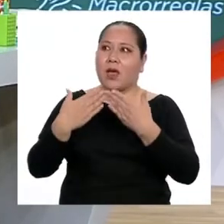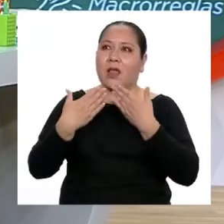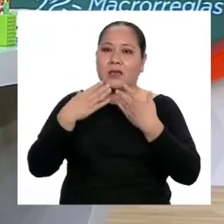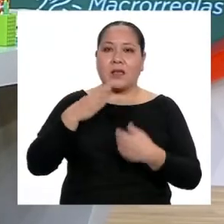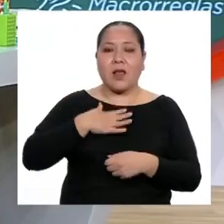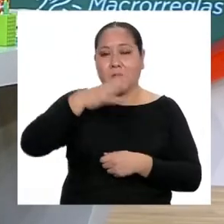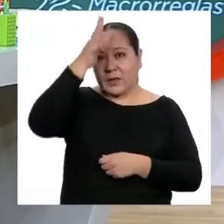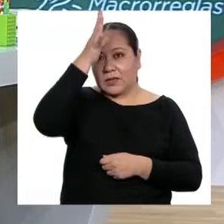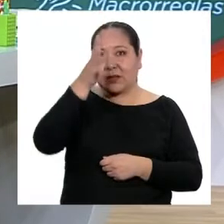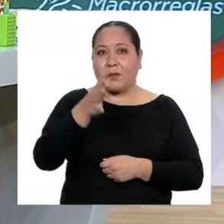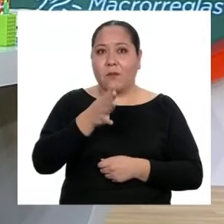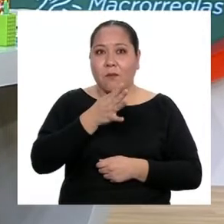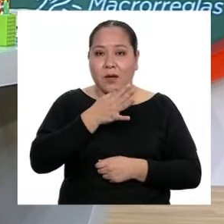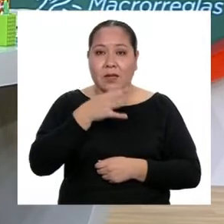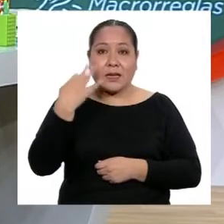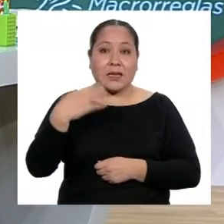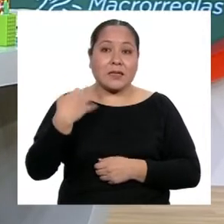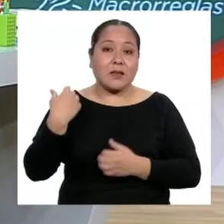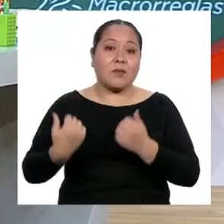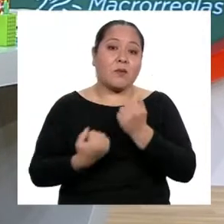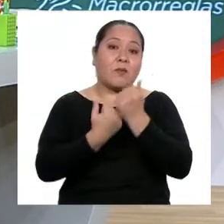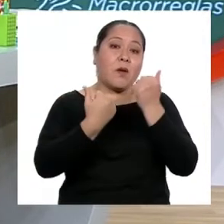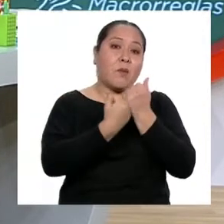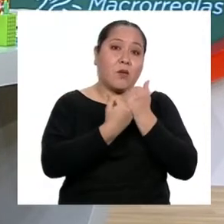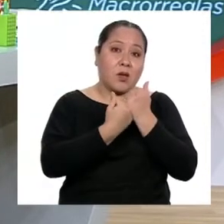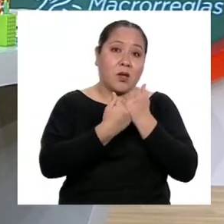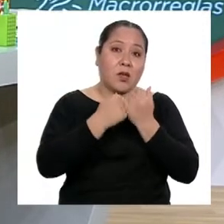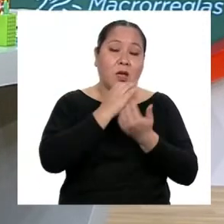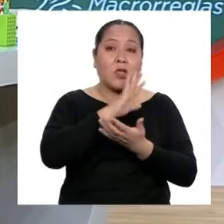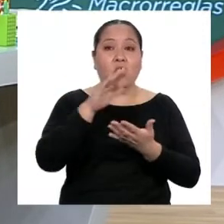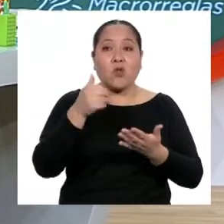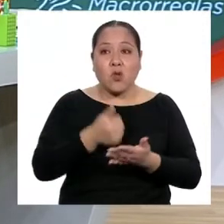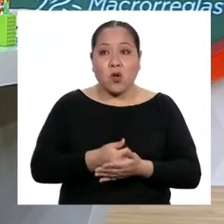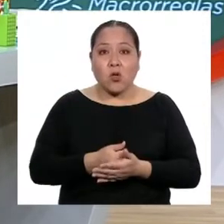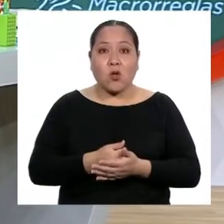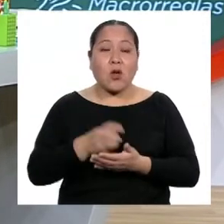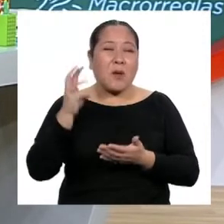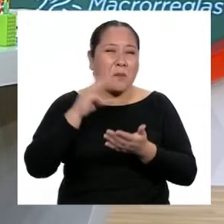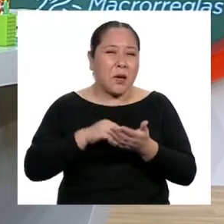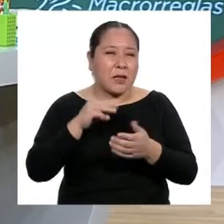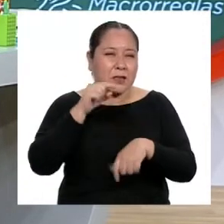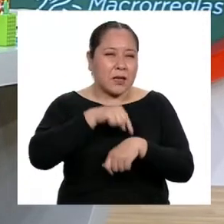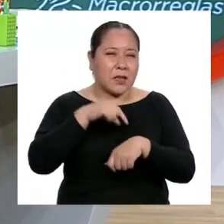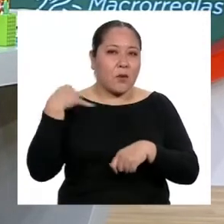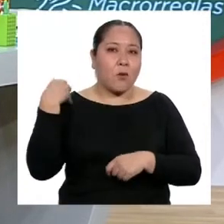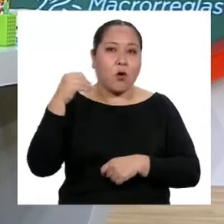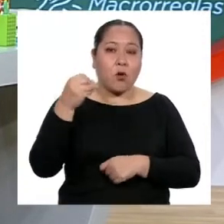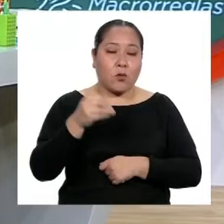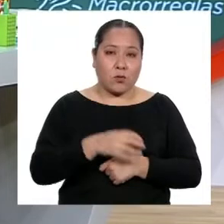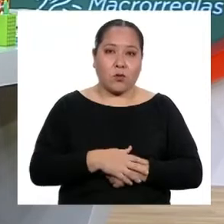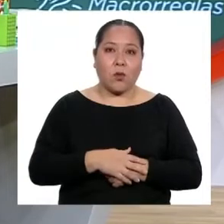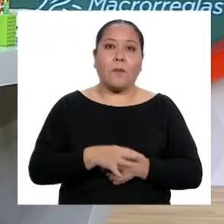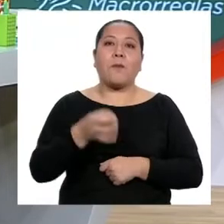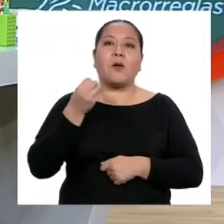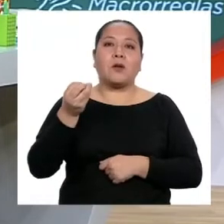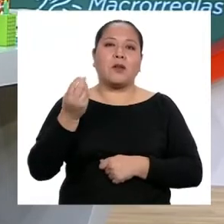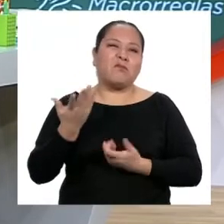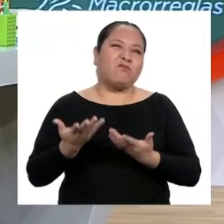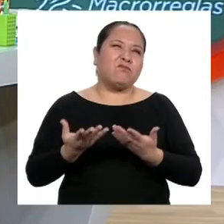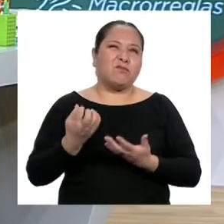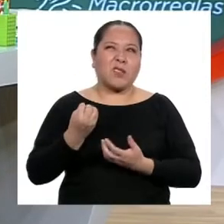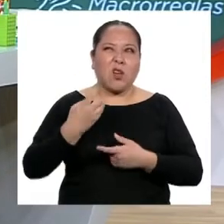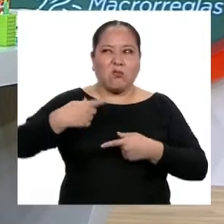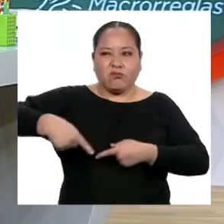padres es que siempre me apoyaron en todo, sobre todo en la adolescencia, porque a veces podían haber